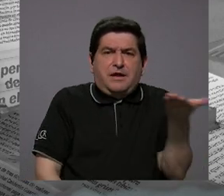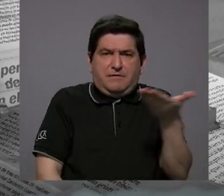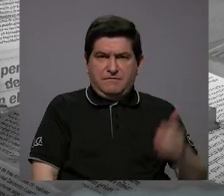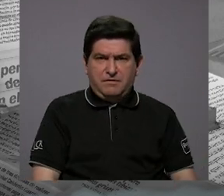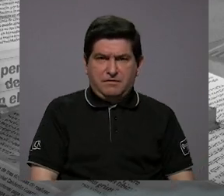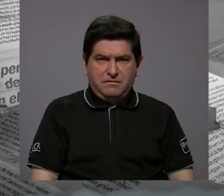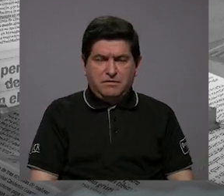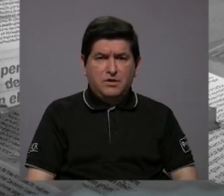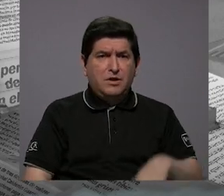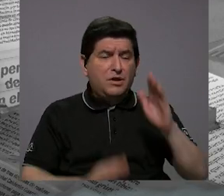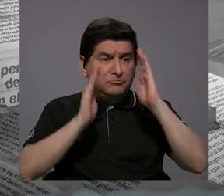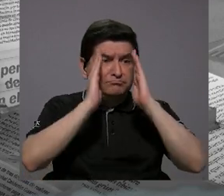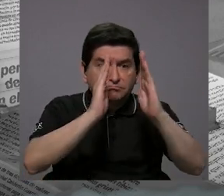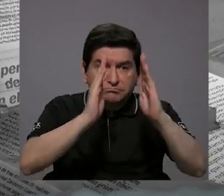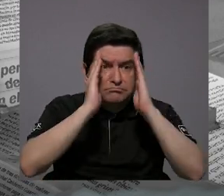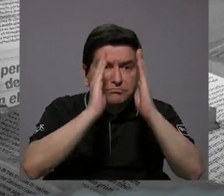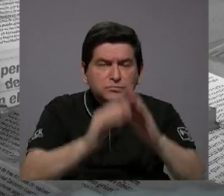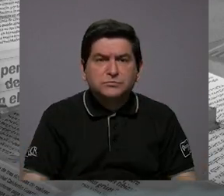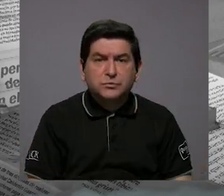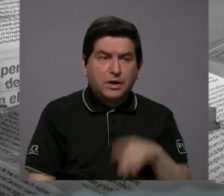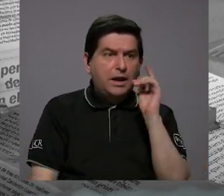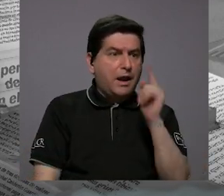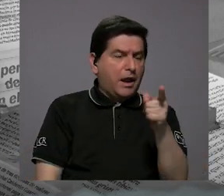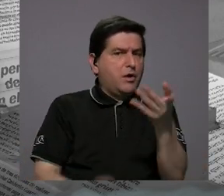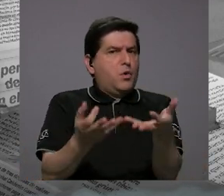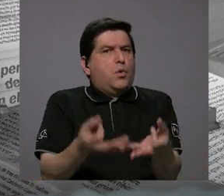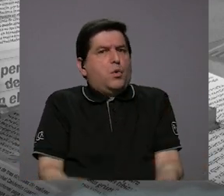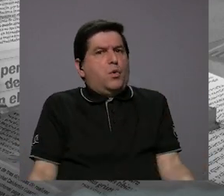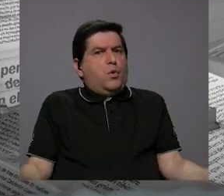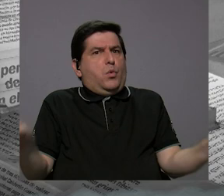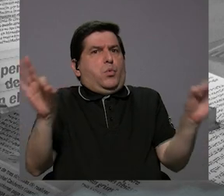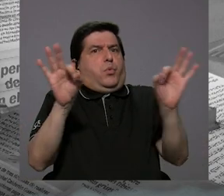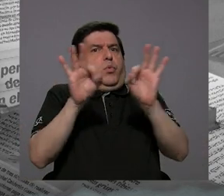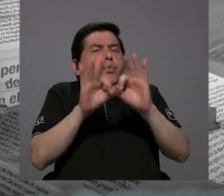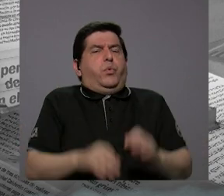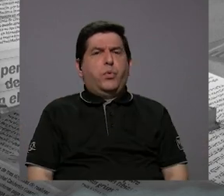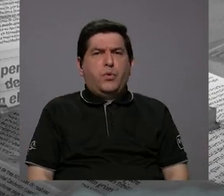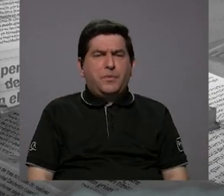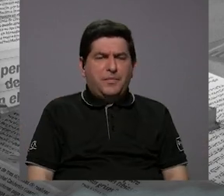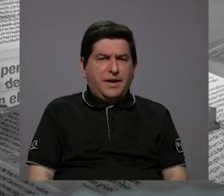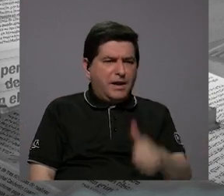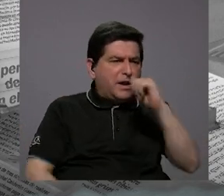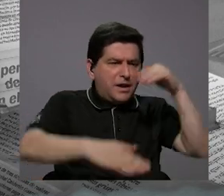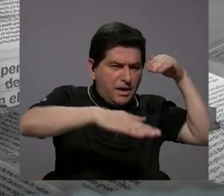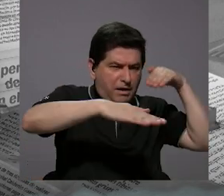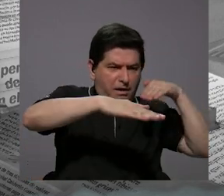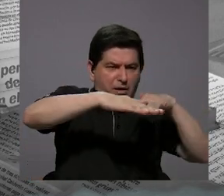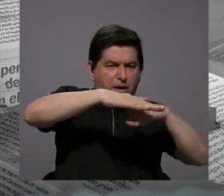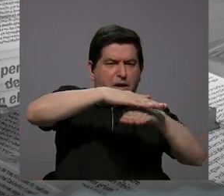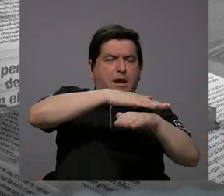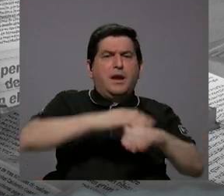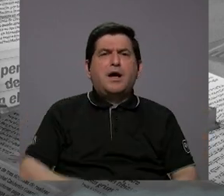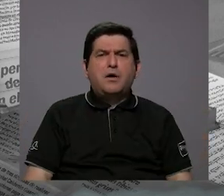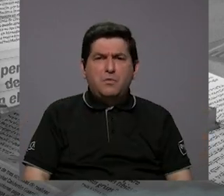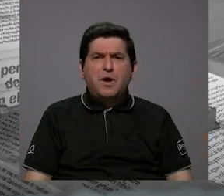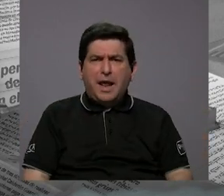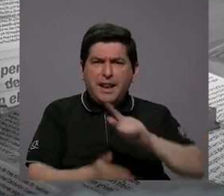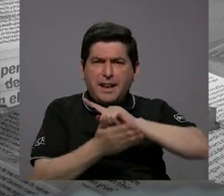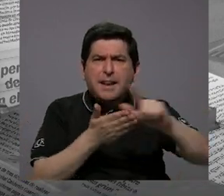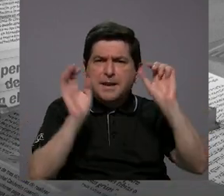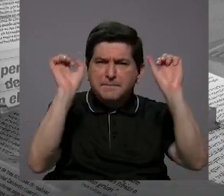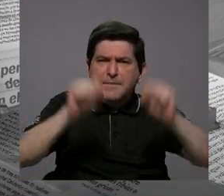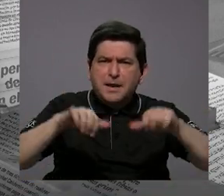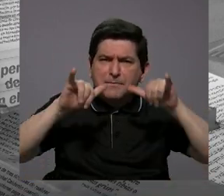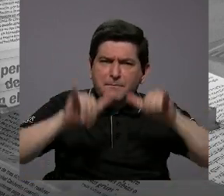no atender eso que es importantísimo para que los acuíferos puedan tener agua potable?